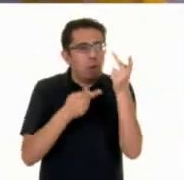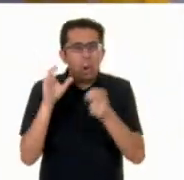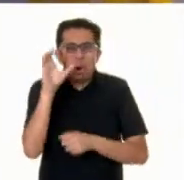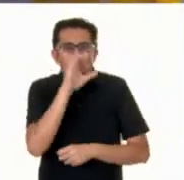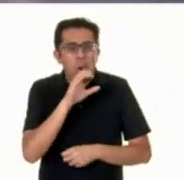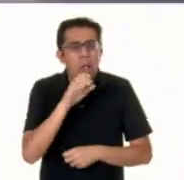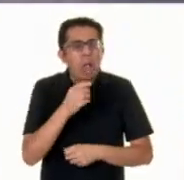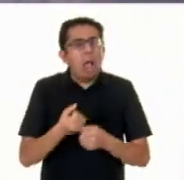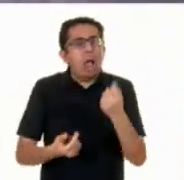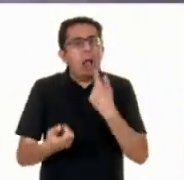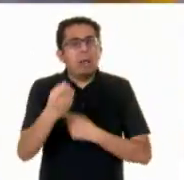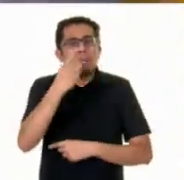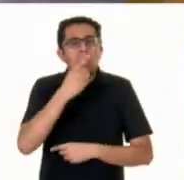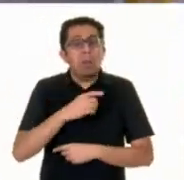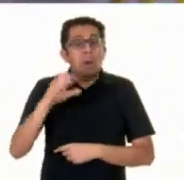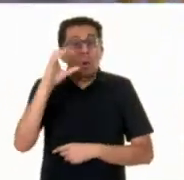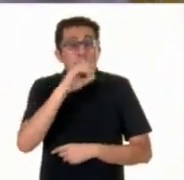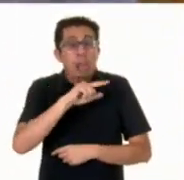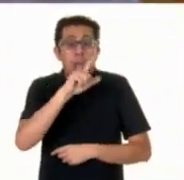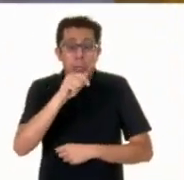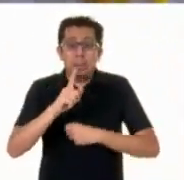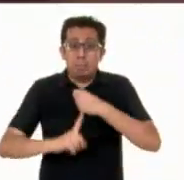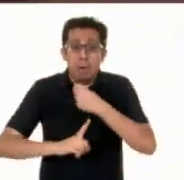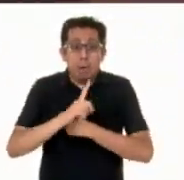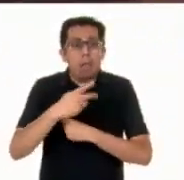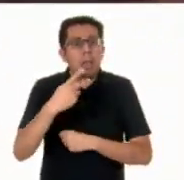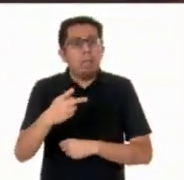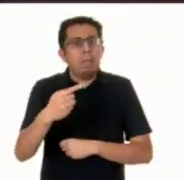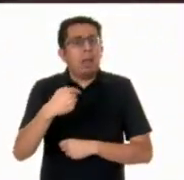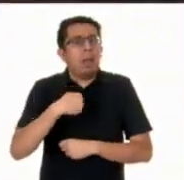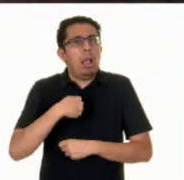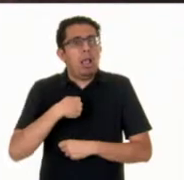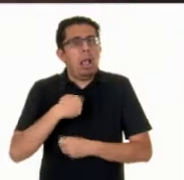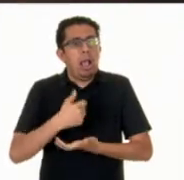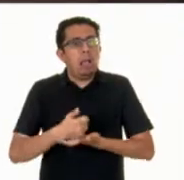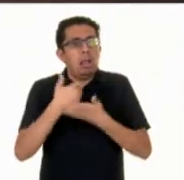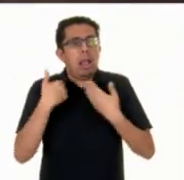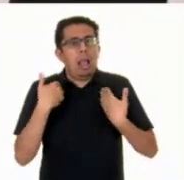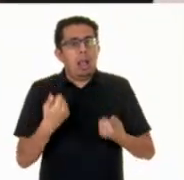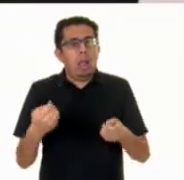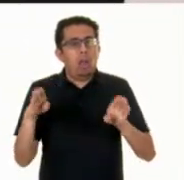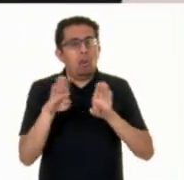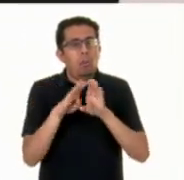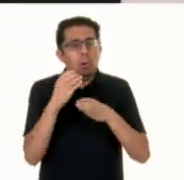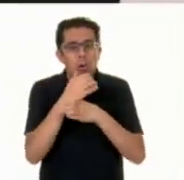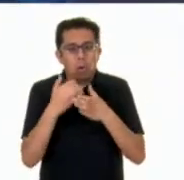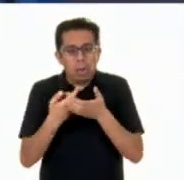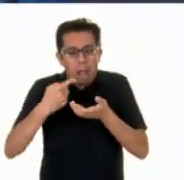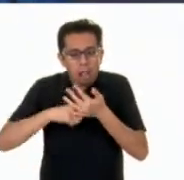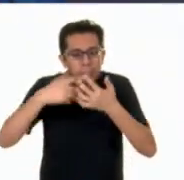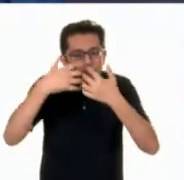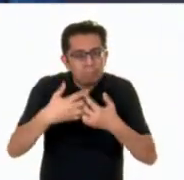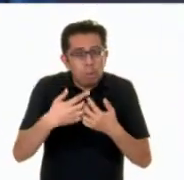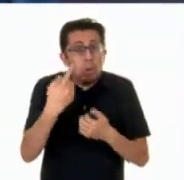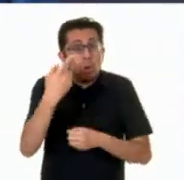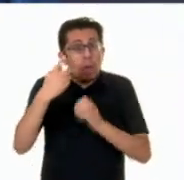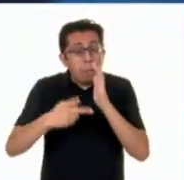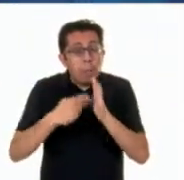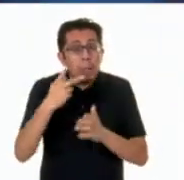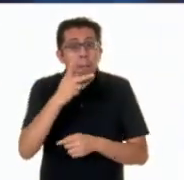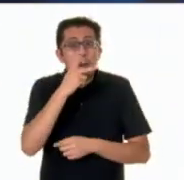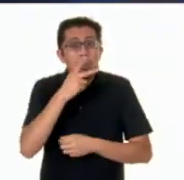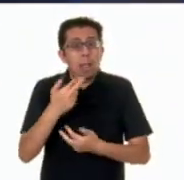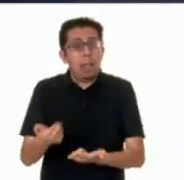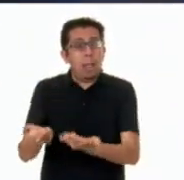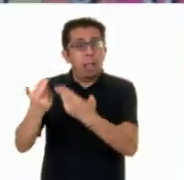Algunos dicen que la curiosidad mató al gato, pero a mí me hizo entender cómo funcionan las cosas. Un día, mi papá